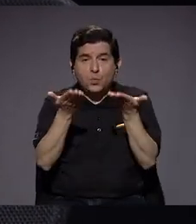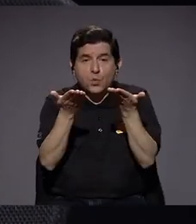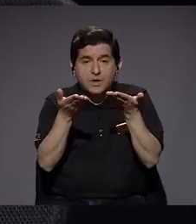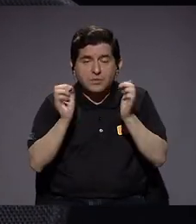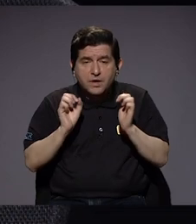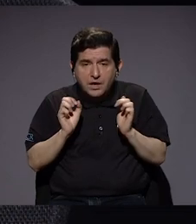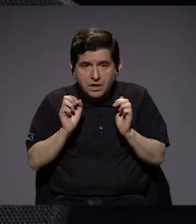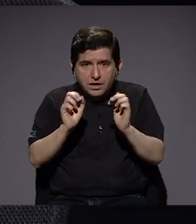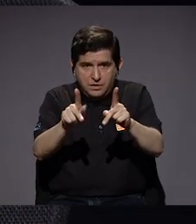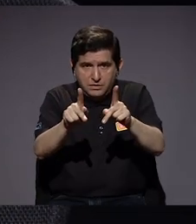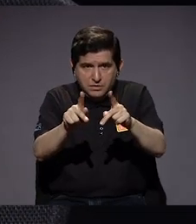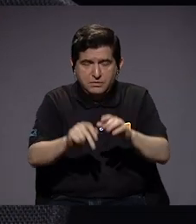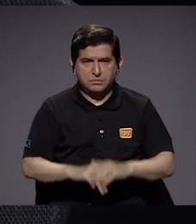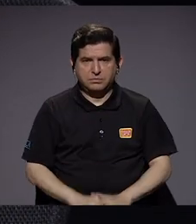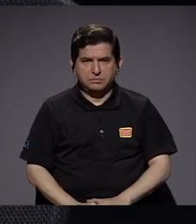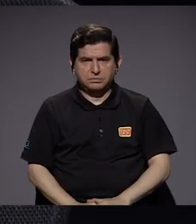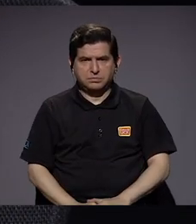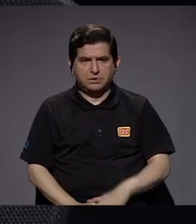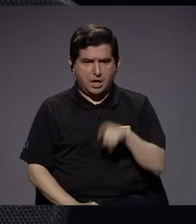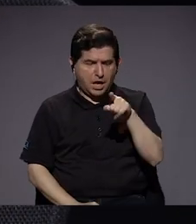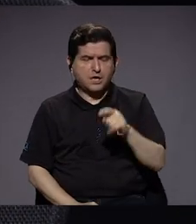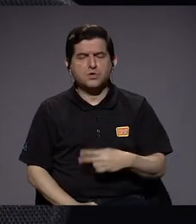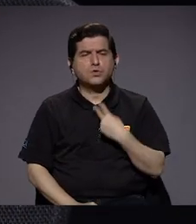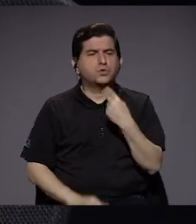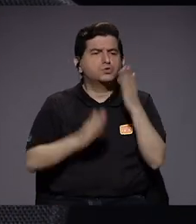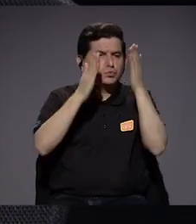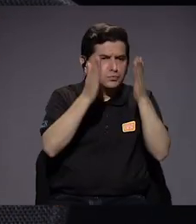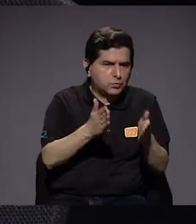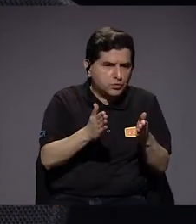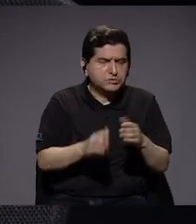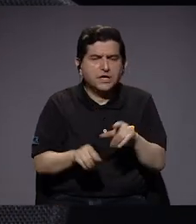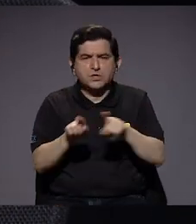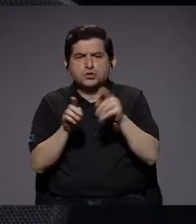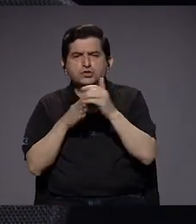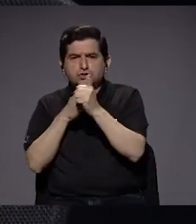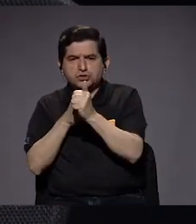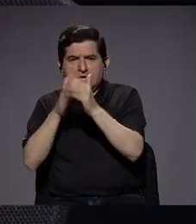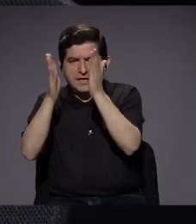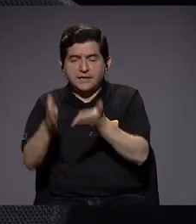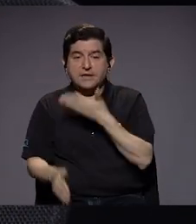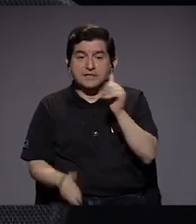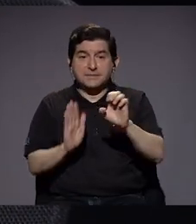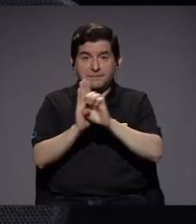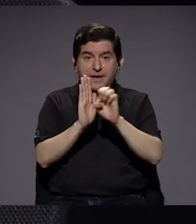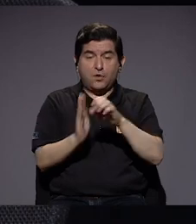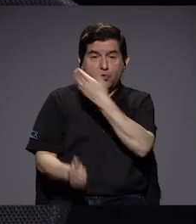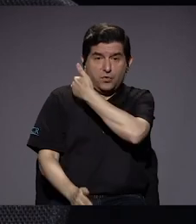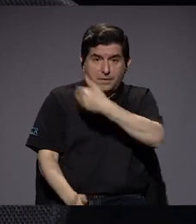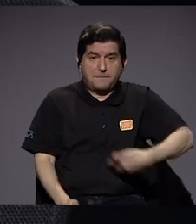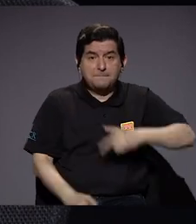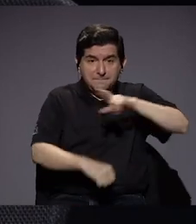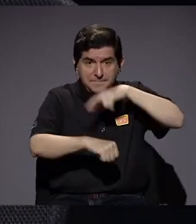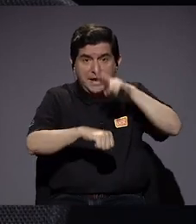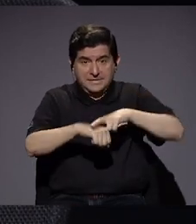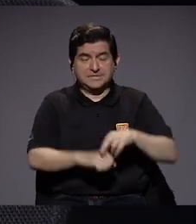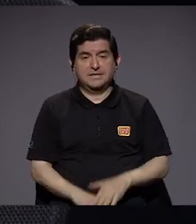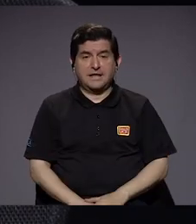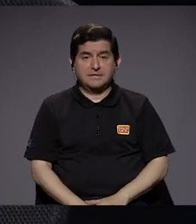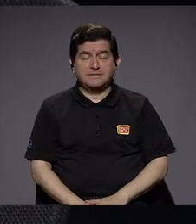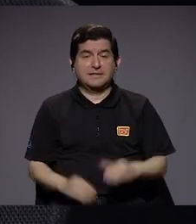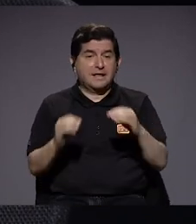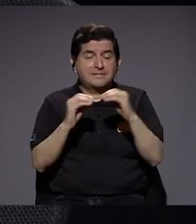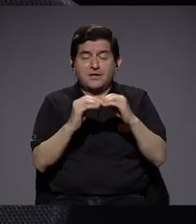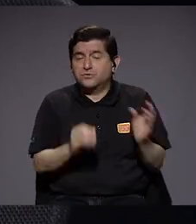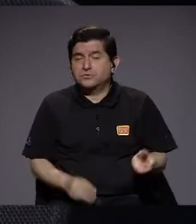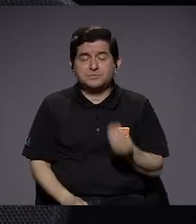crear o ser voceros y ser líderes. De hecho, el mejor ejemplo es el presidente de la República, que es uno de los más